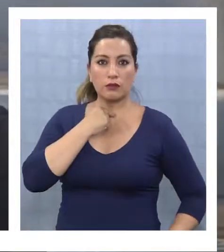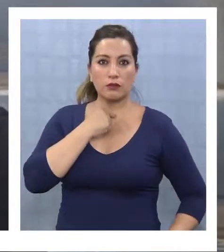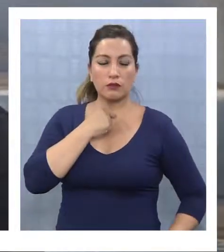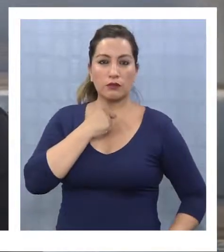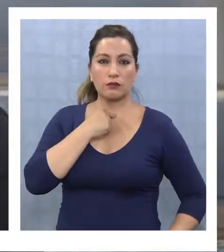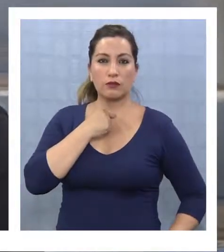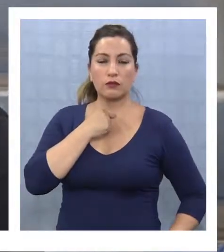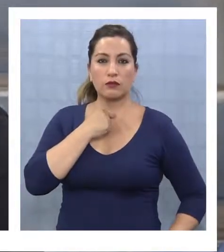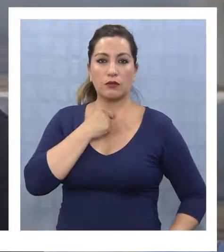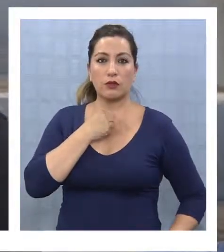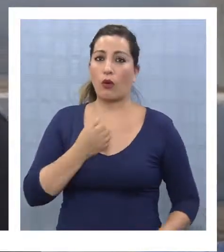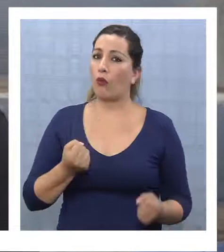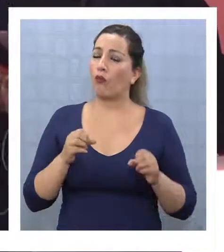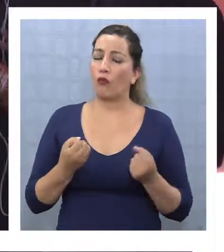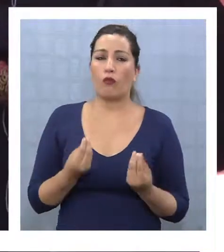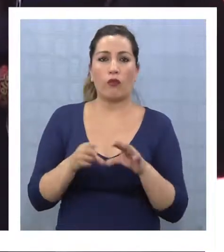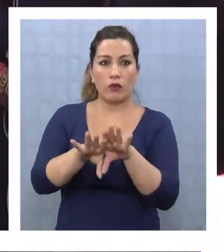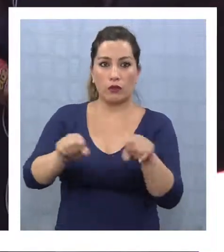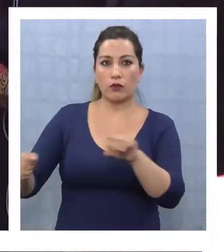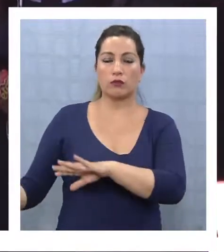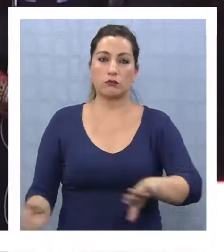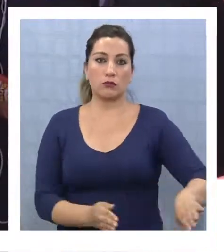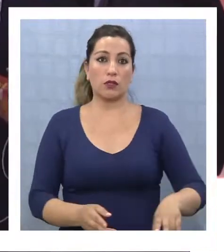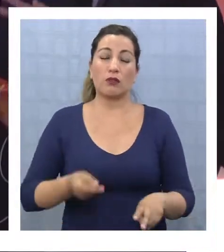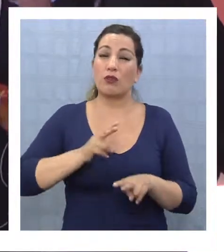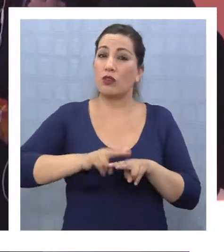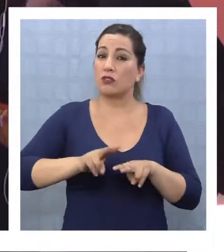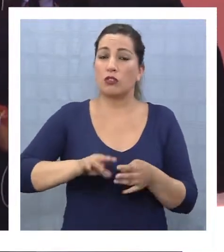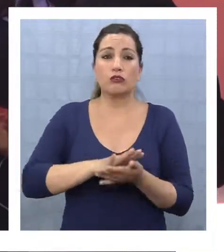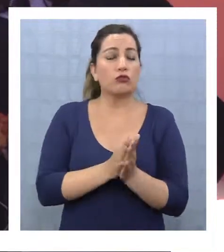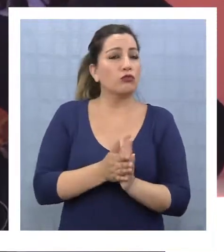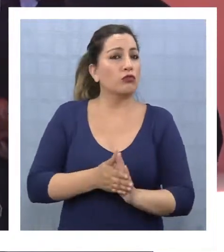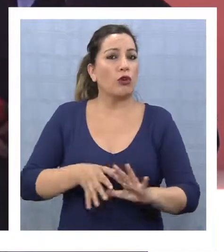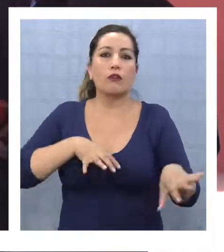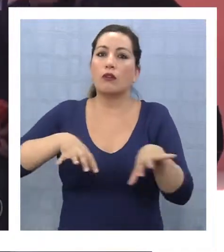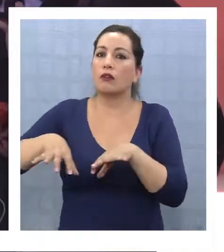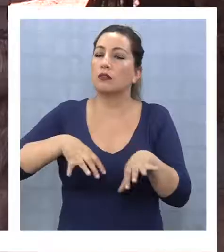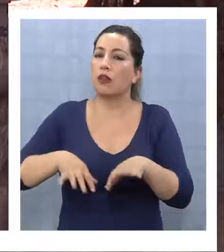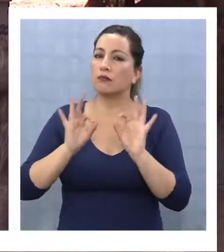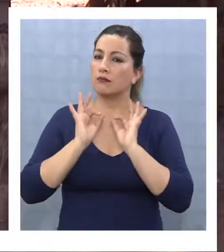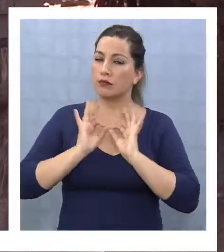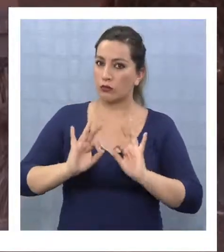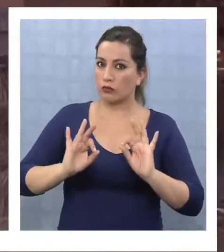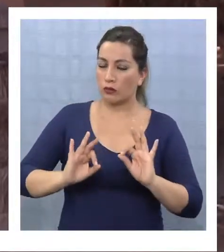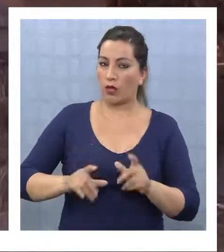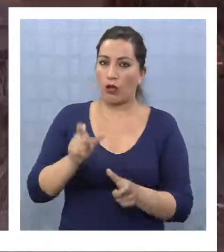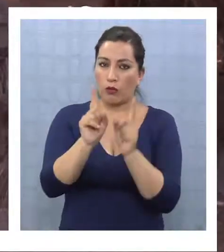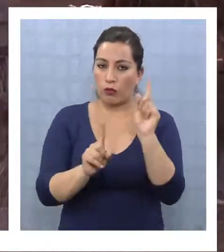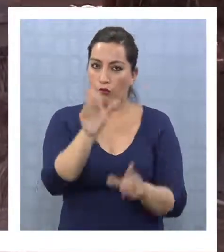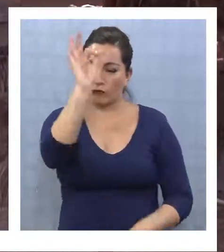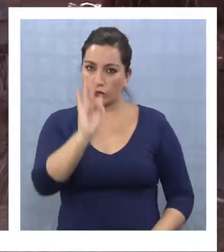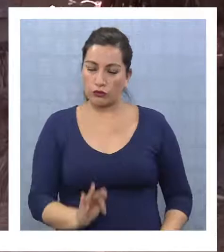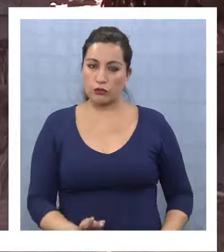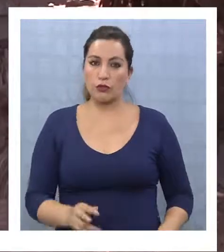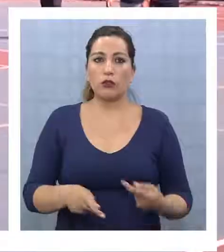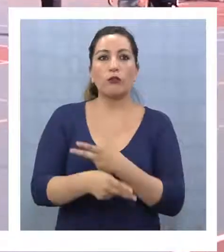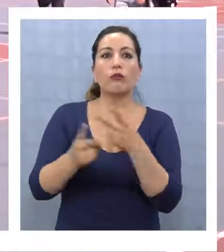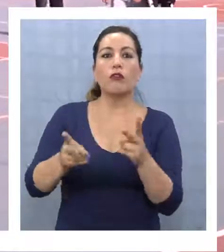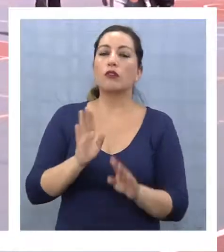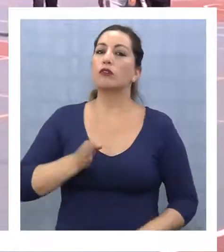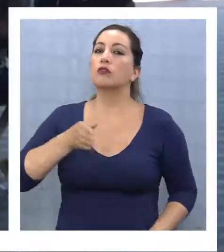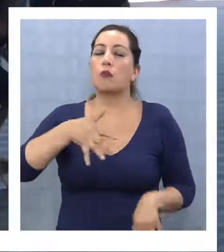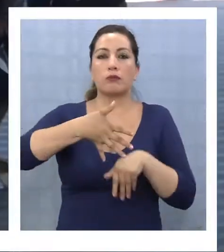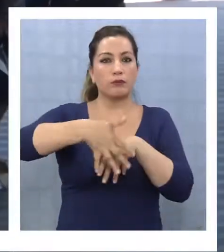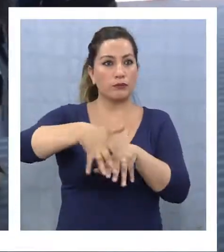llegar a un buen puerto. Mientras se normaliza la actividad de los colegios municipalizados, los funcionarios públicos mantienen su